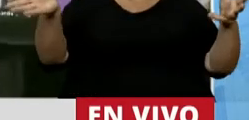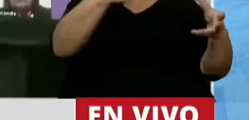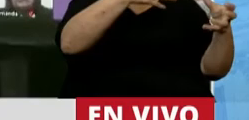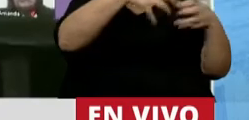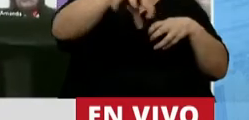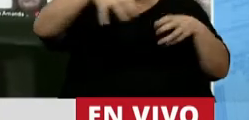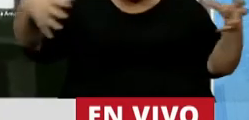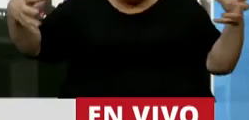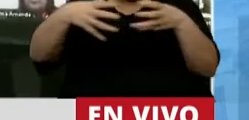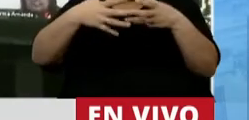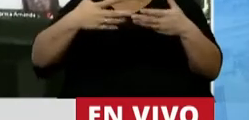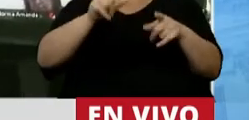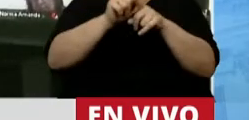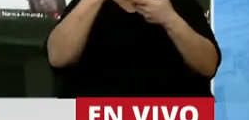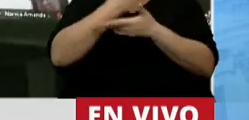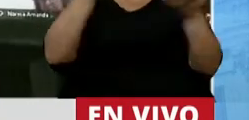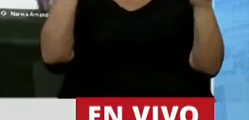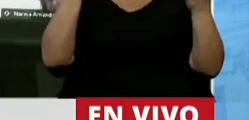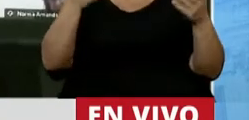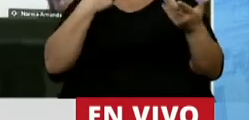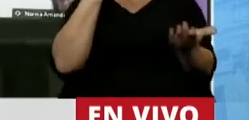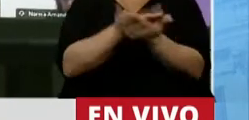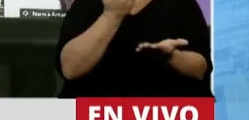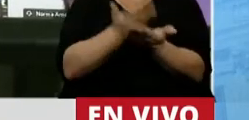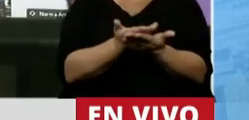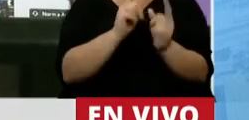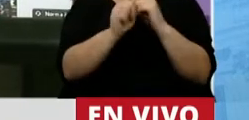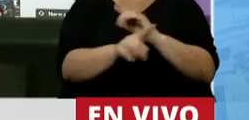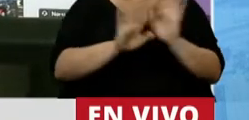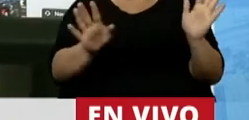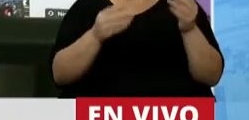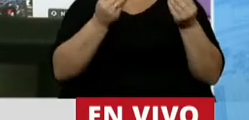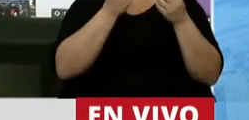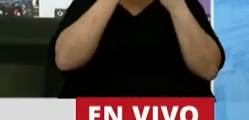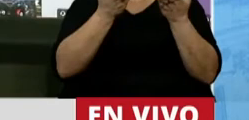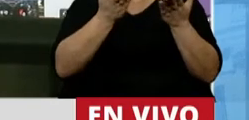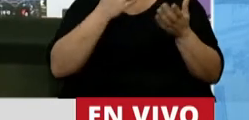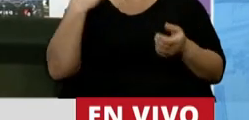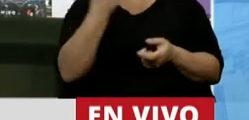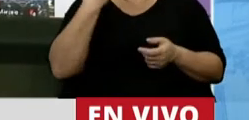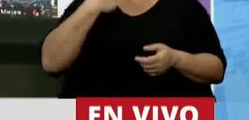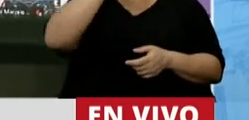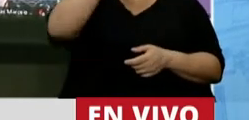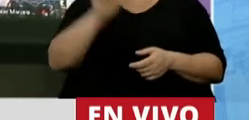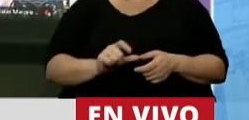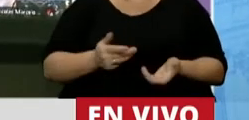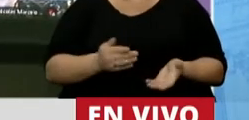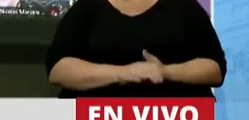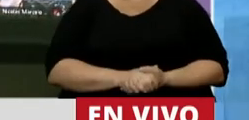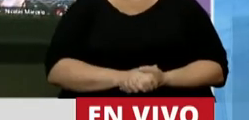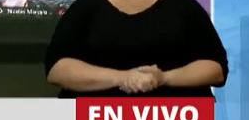sectores a la luz del día y arriba de la mesa para el beneficio de todos los argentinos